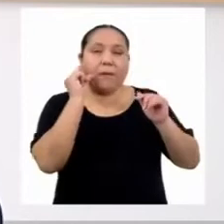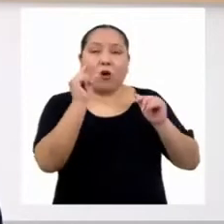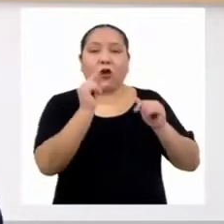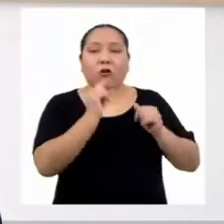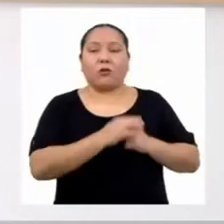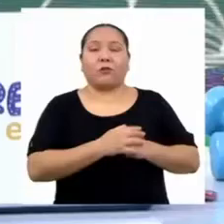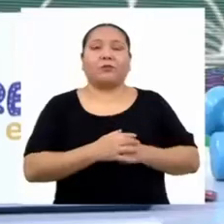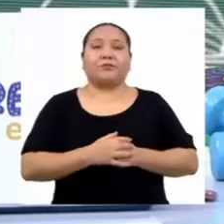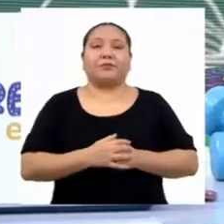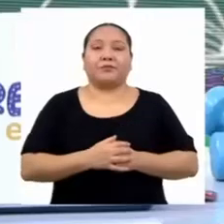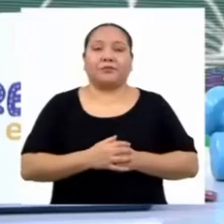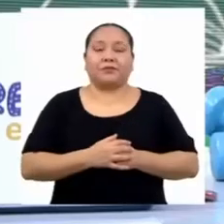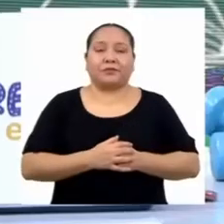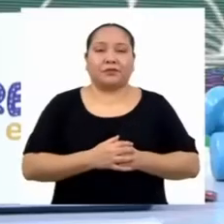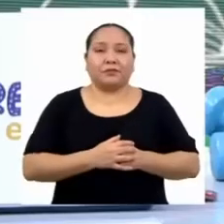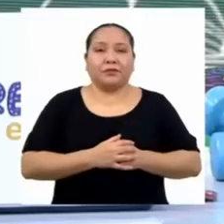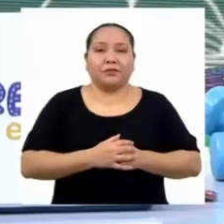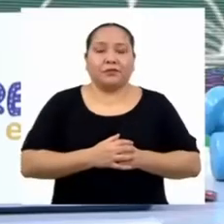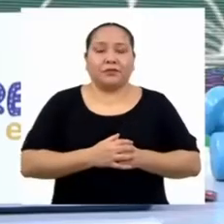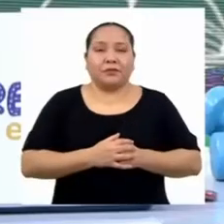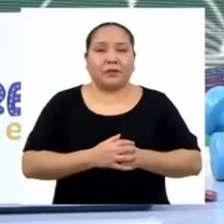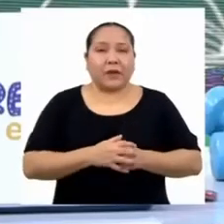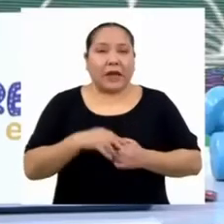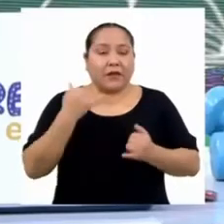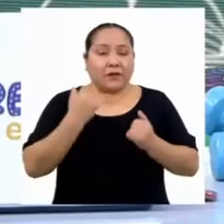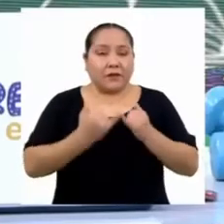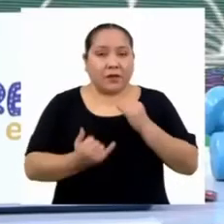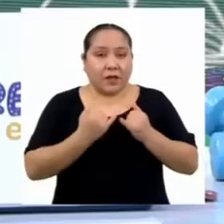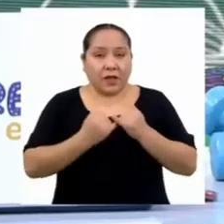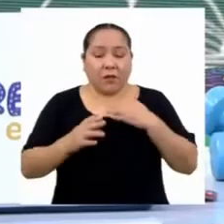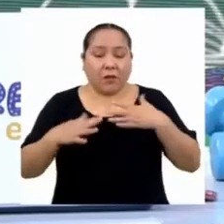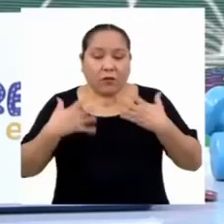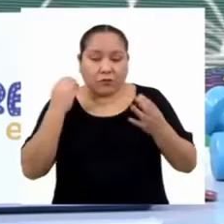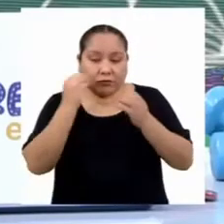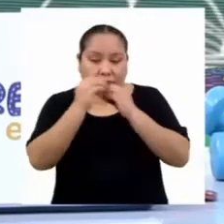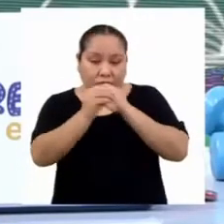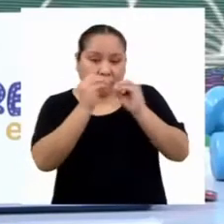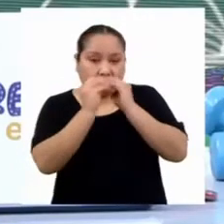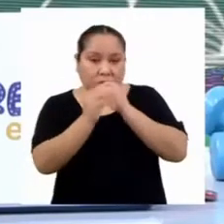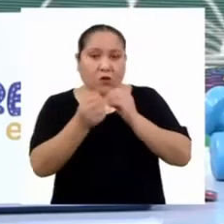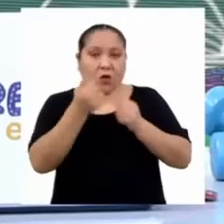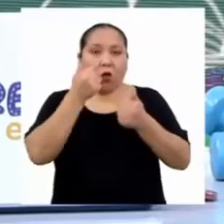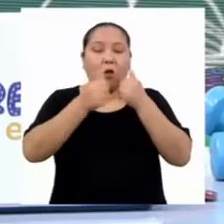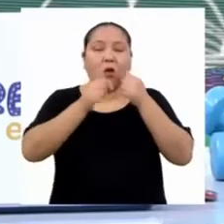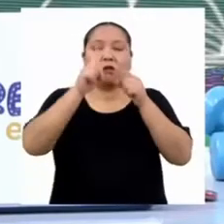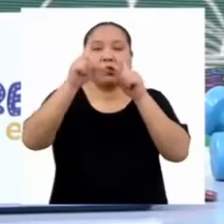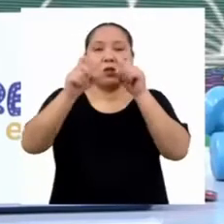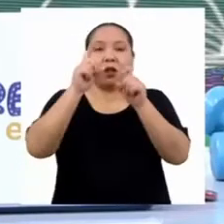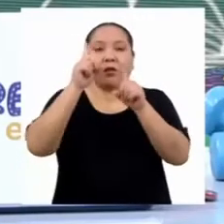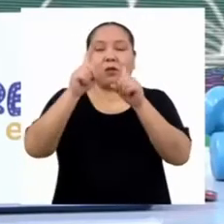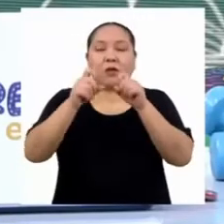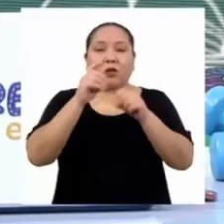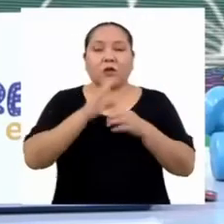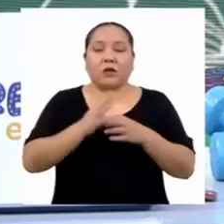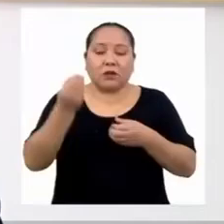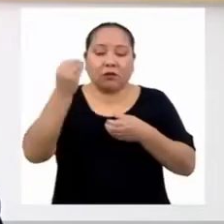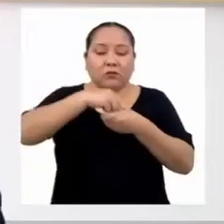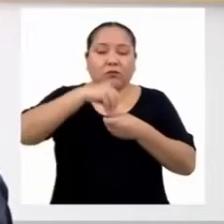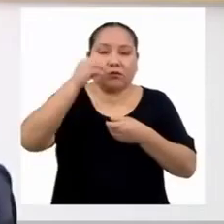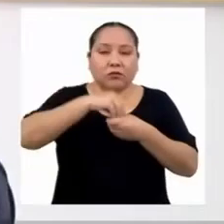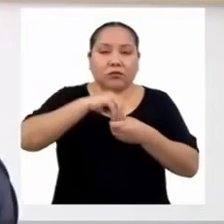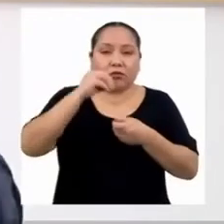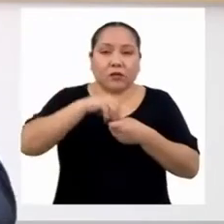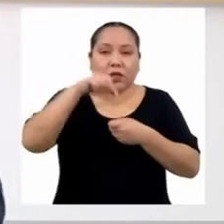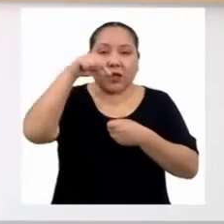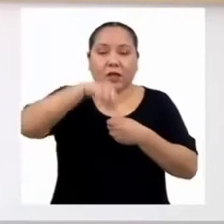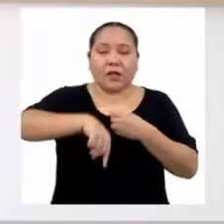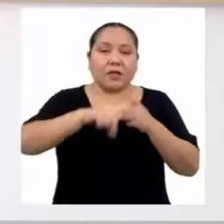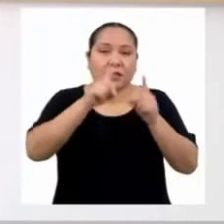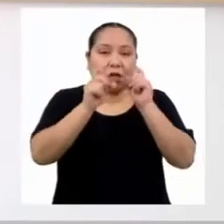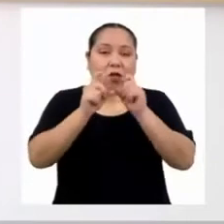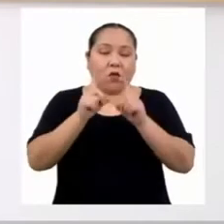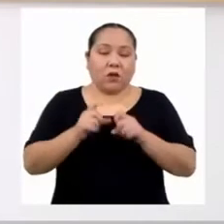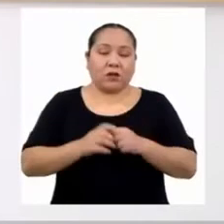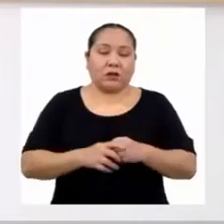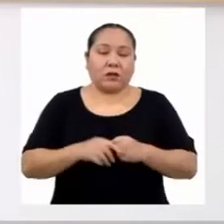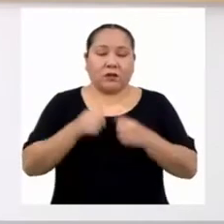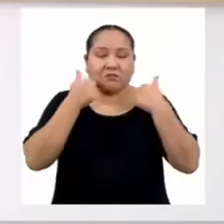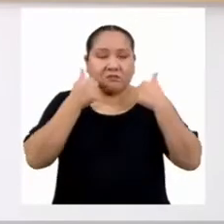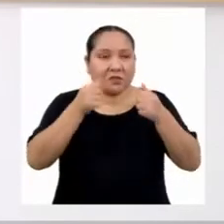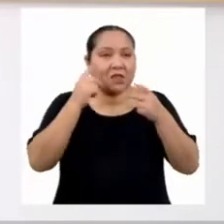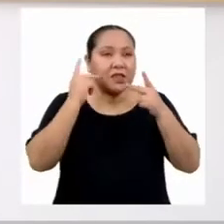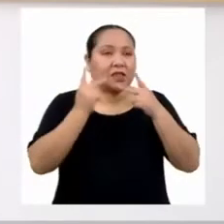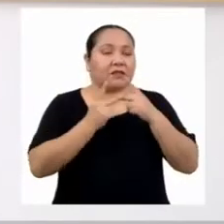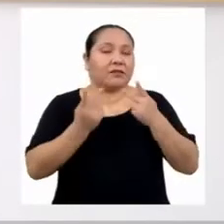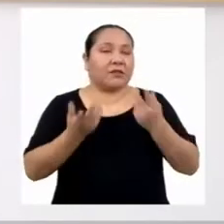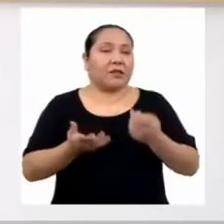su totalidad también. Finalmente, podremos diseñar cuáles serán las preguntas que compondrán nuestra encuesta. Excelente. Me